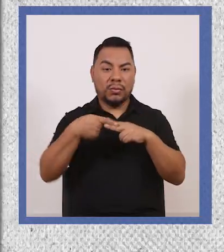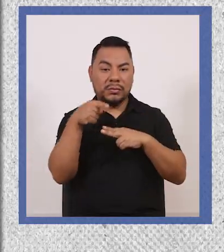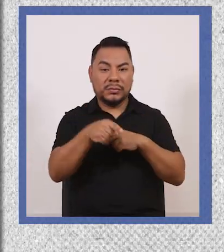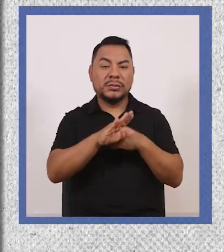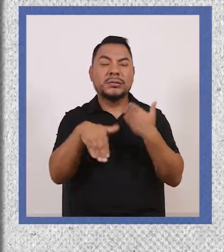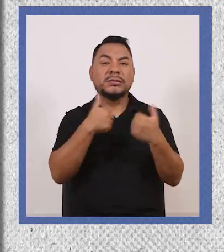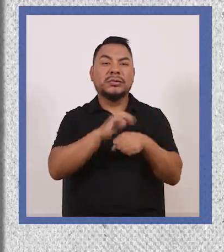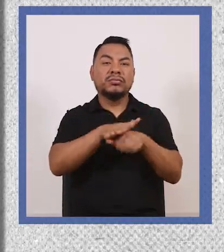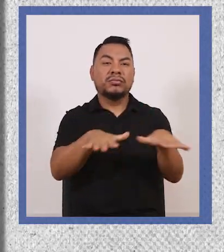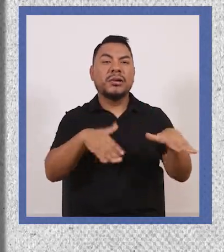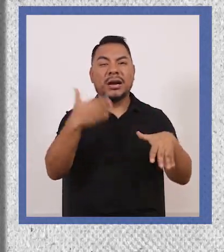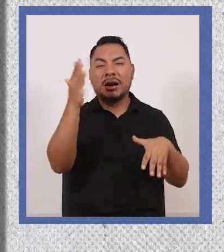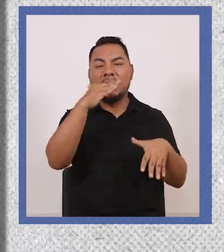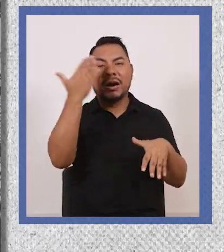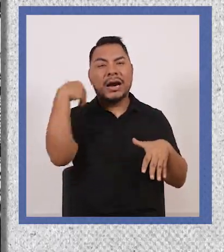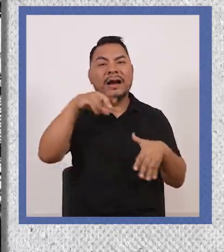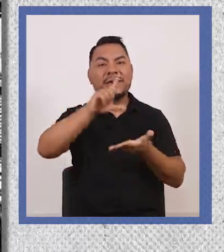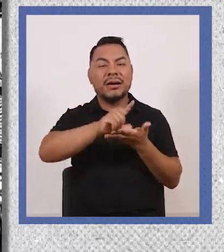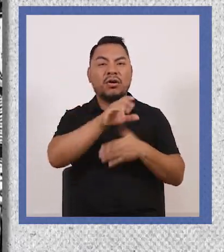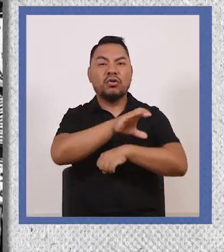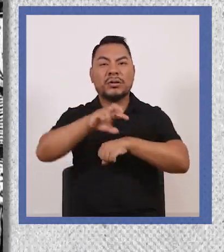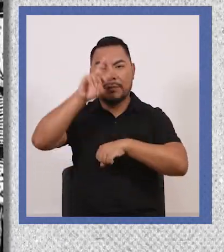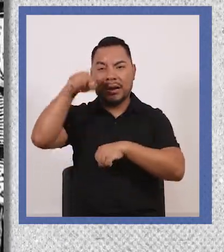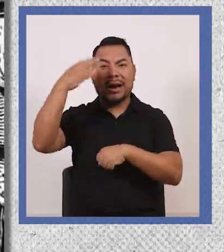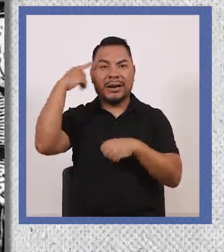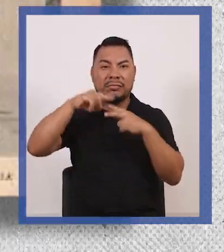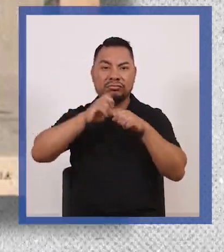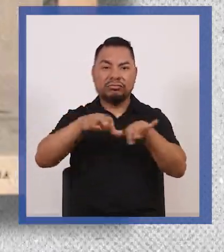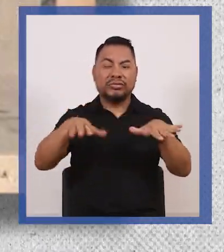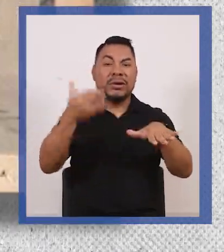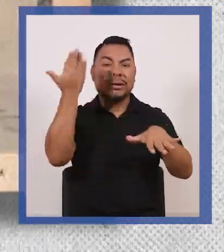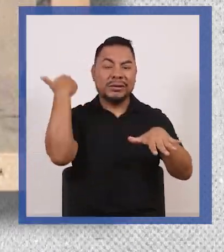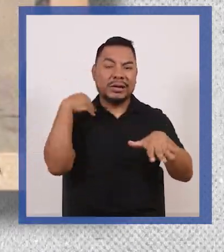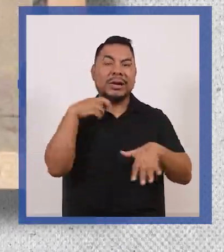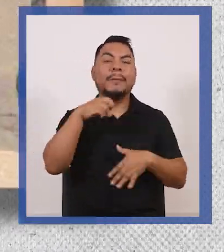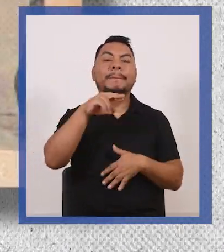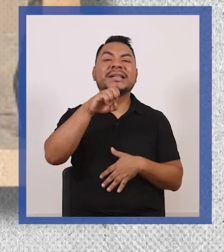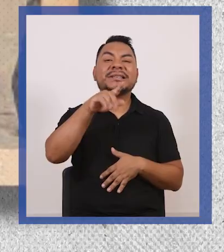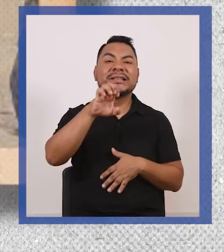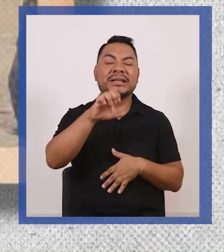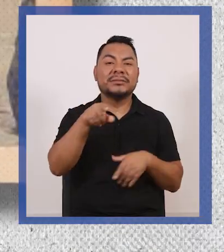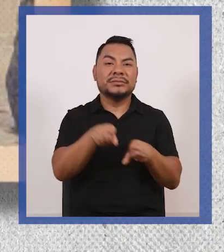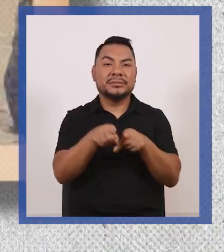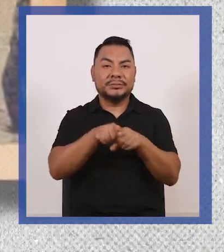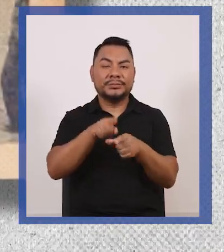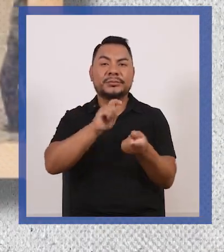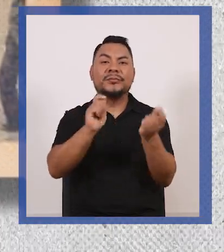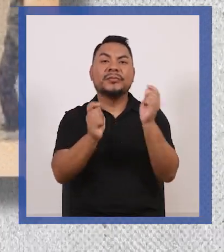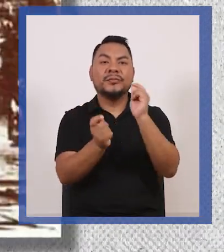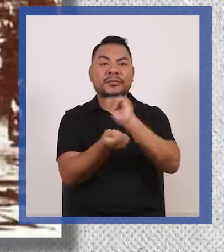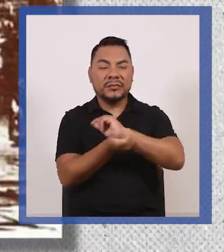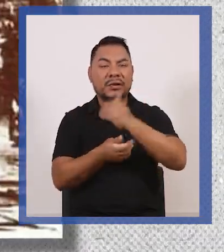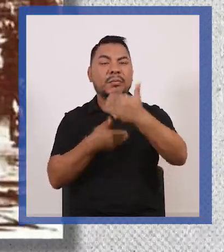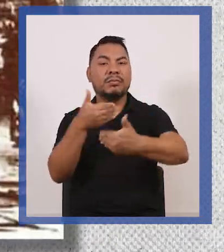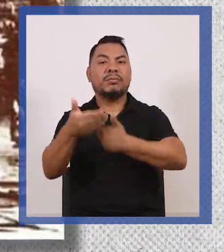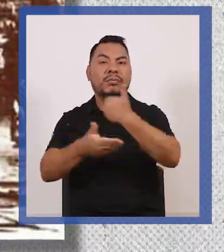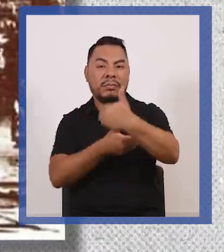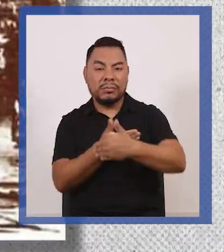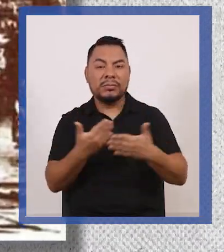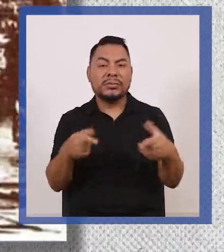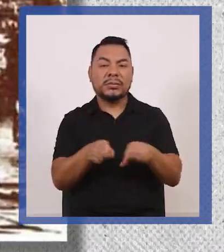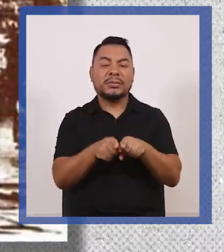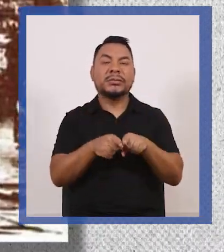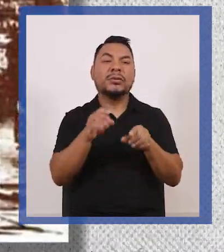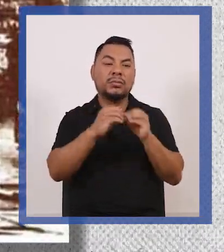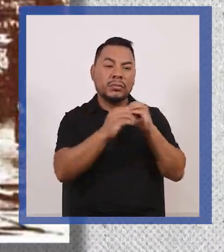con la peste bubónica en Lima y en la costa peruana y lo vincula directamente con el proceso de modernización de